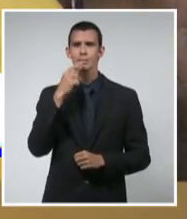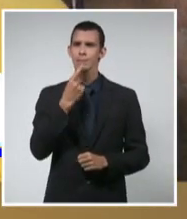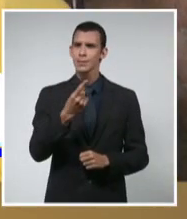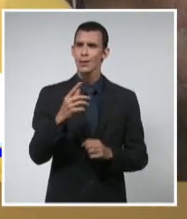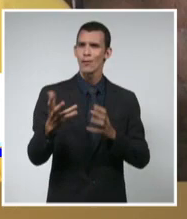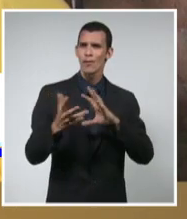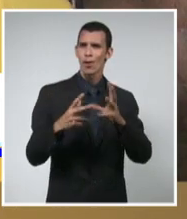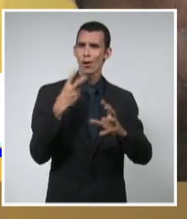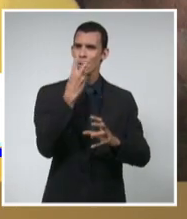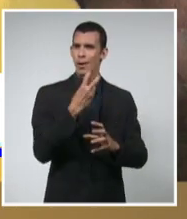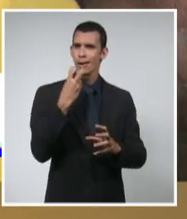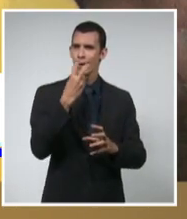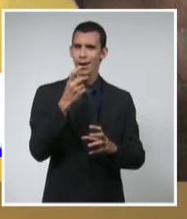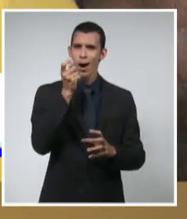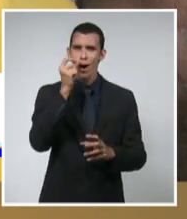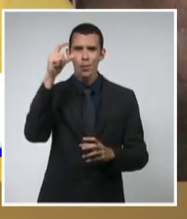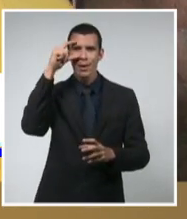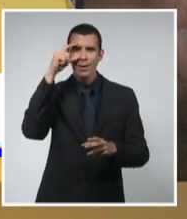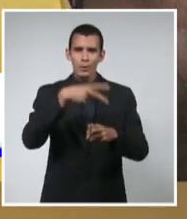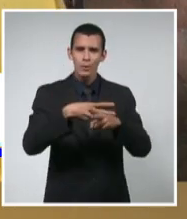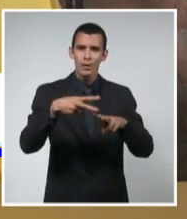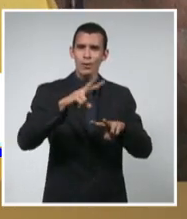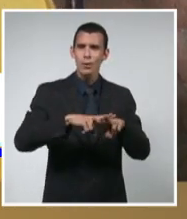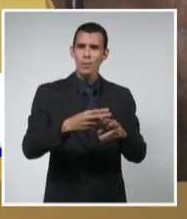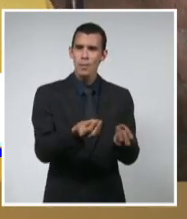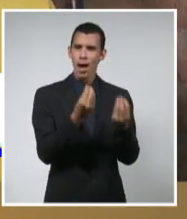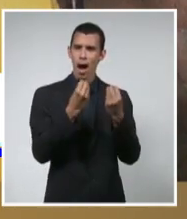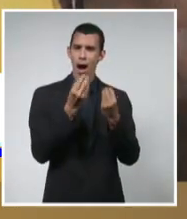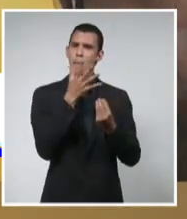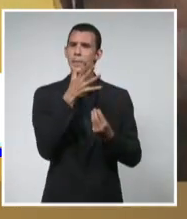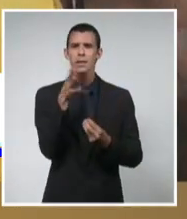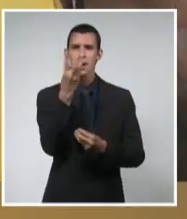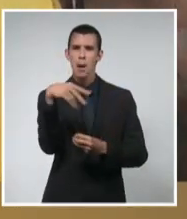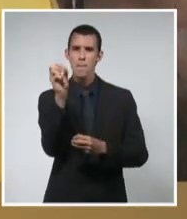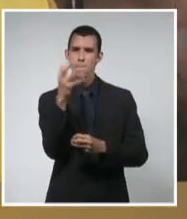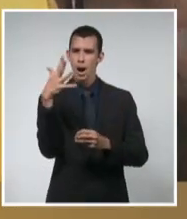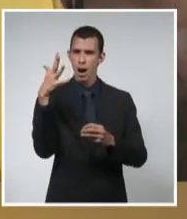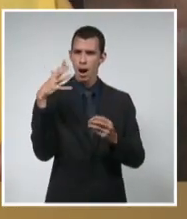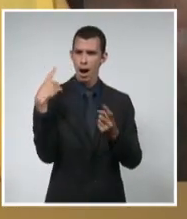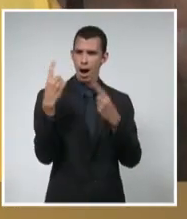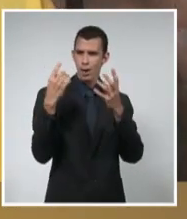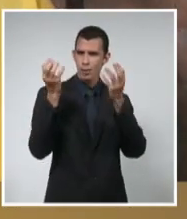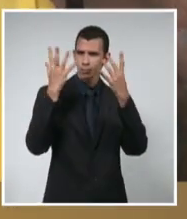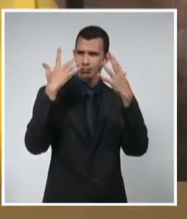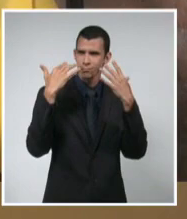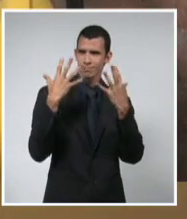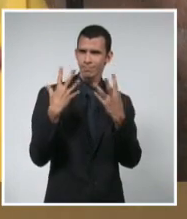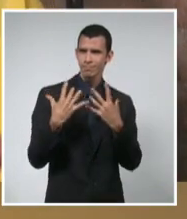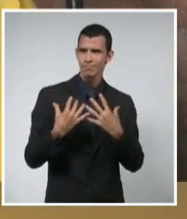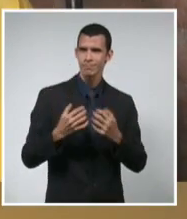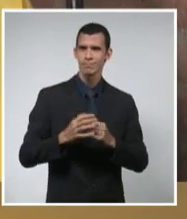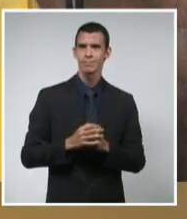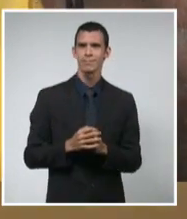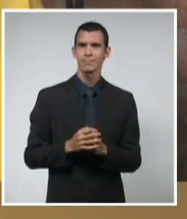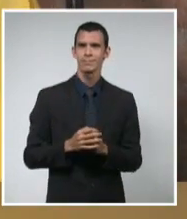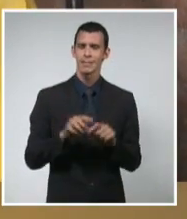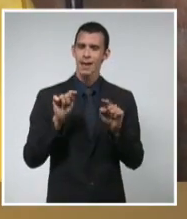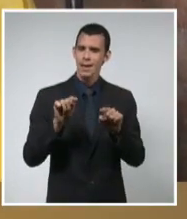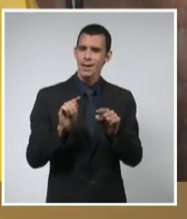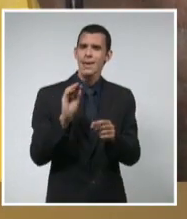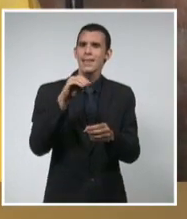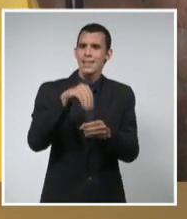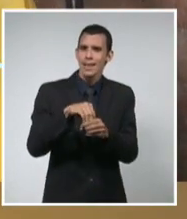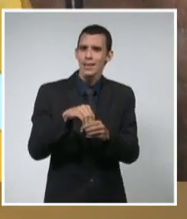encantador, lleno de poesía y te llevaba hasta donde él quería que tú